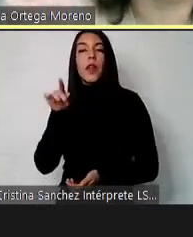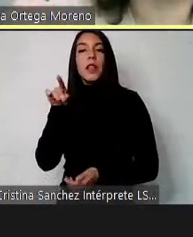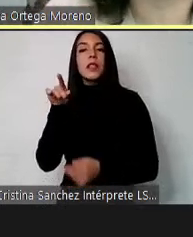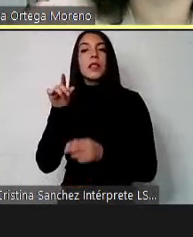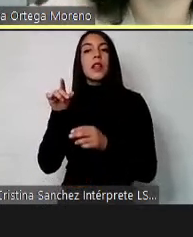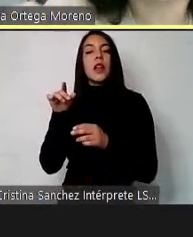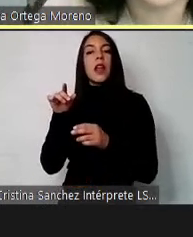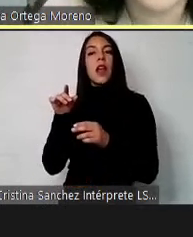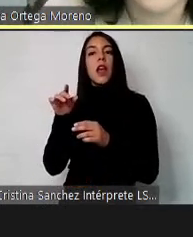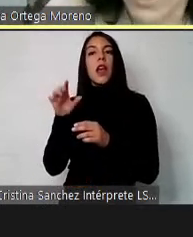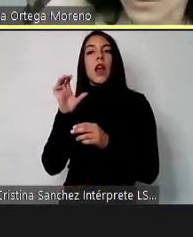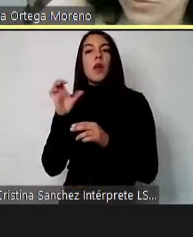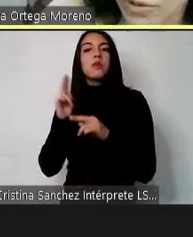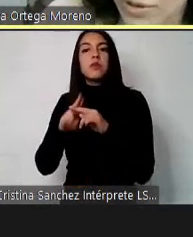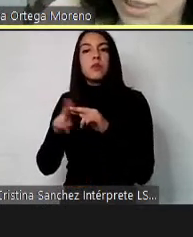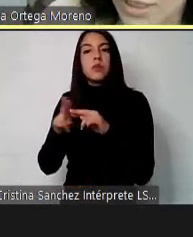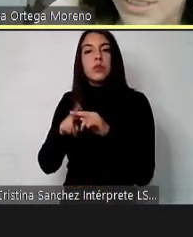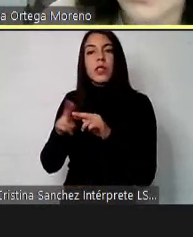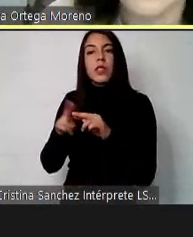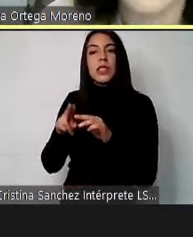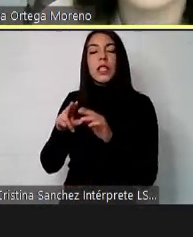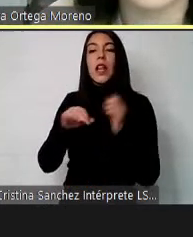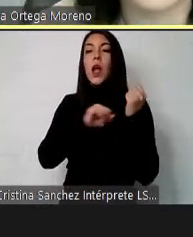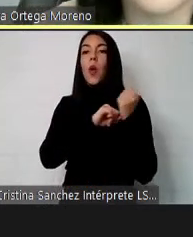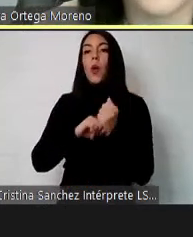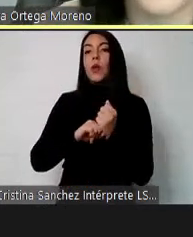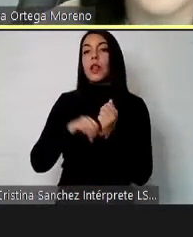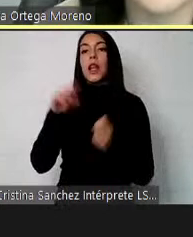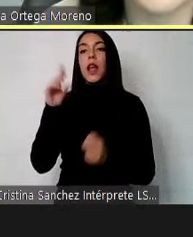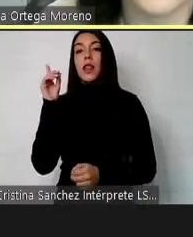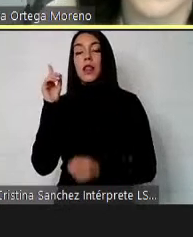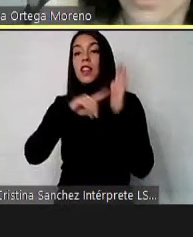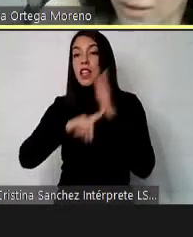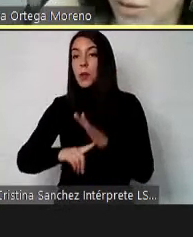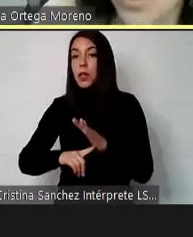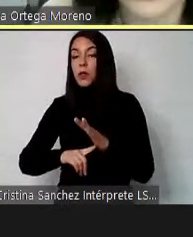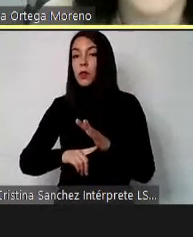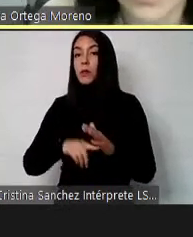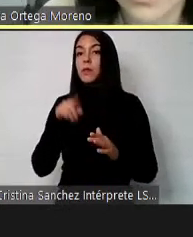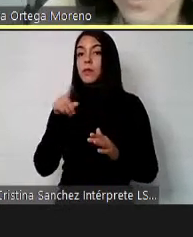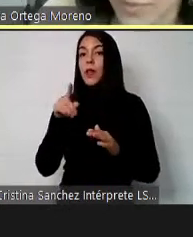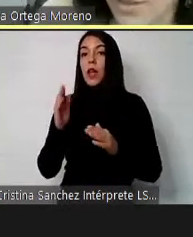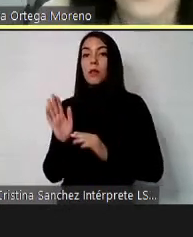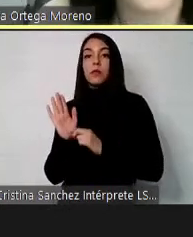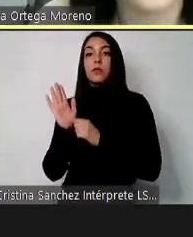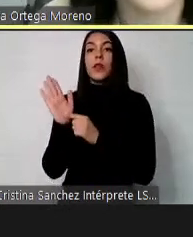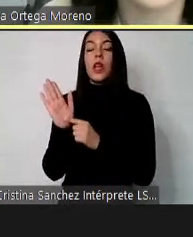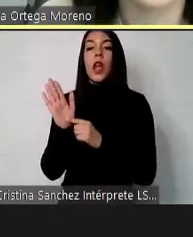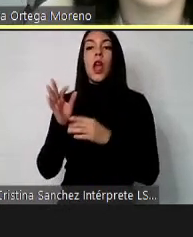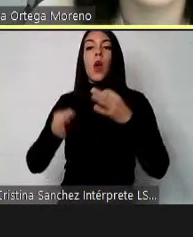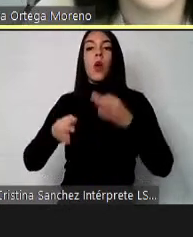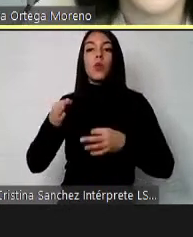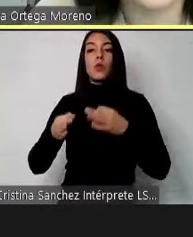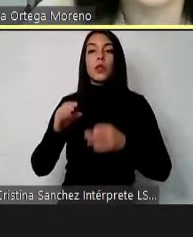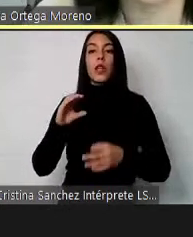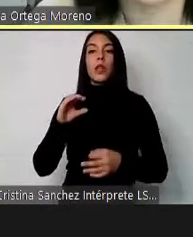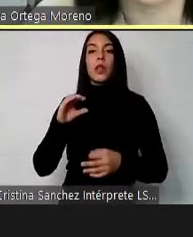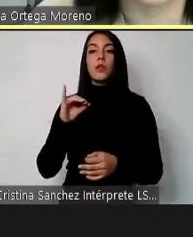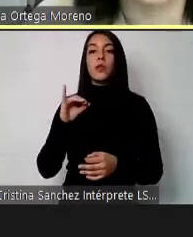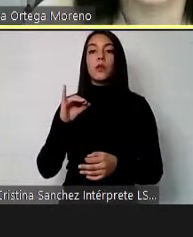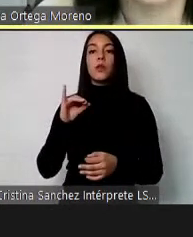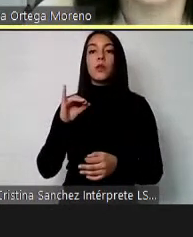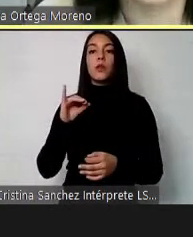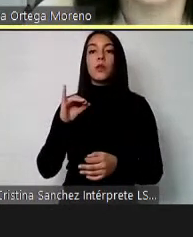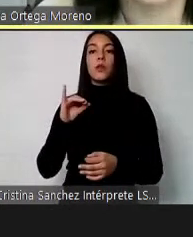anti-discriminación o contra la discriminación y que se puede interponer en juzgado civil. Eso es